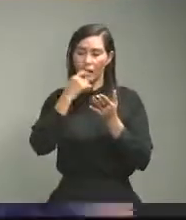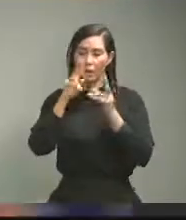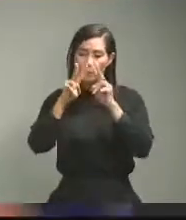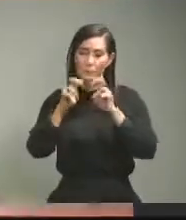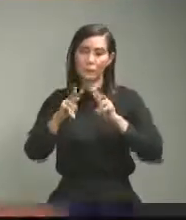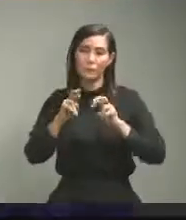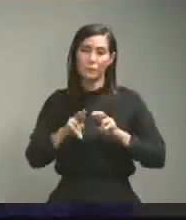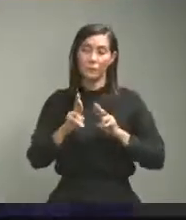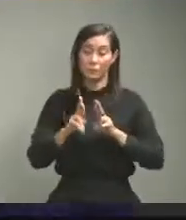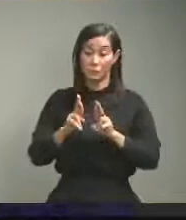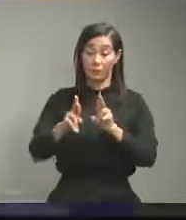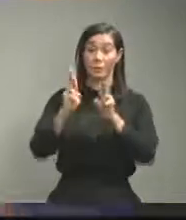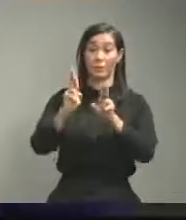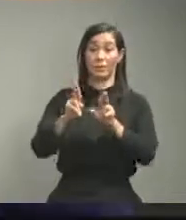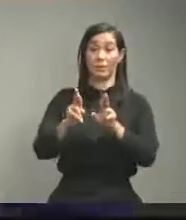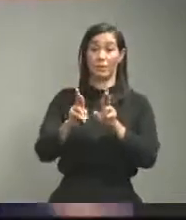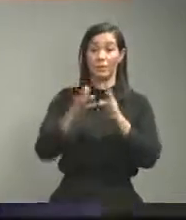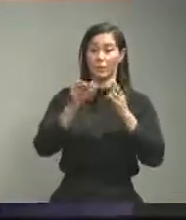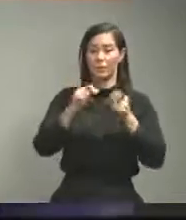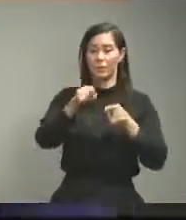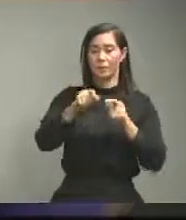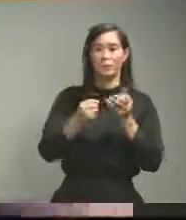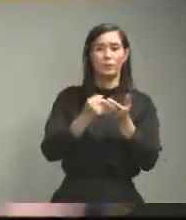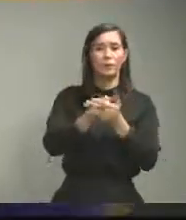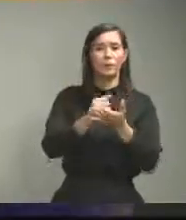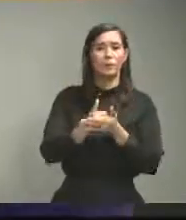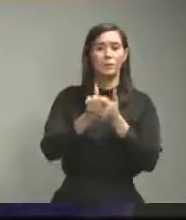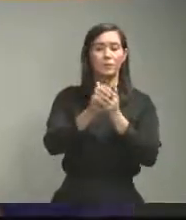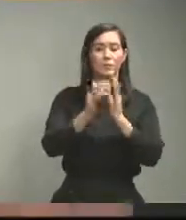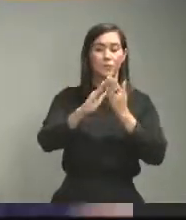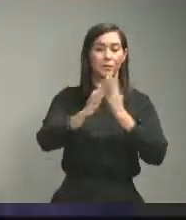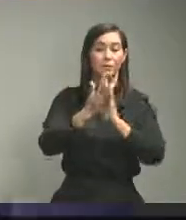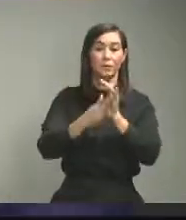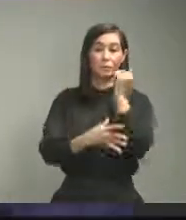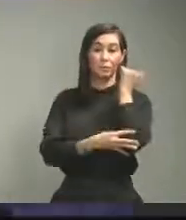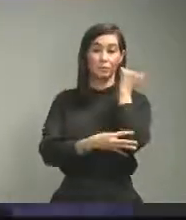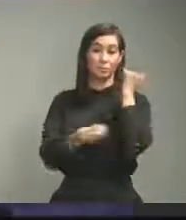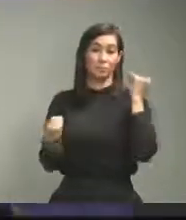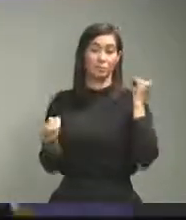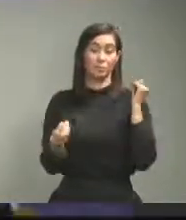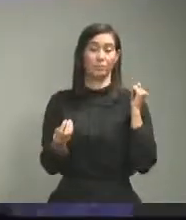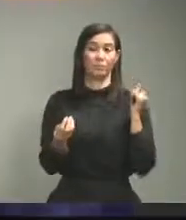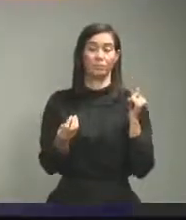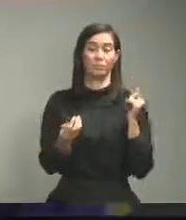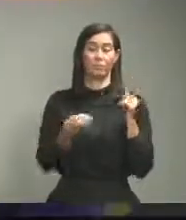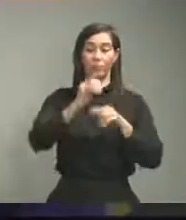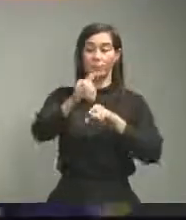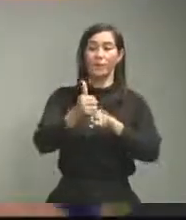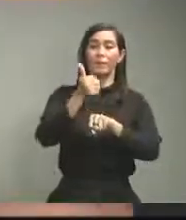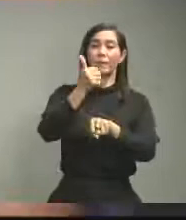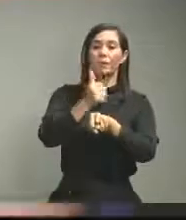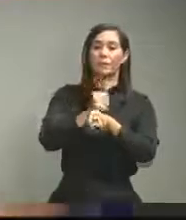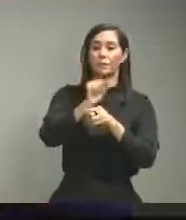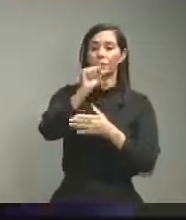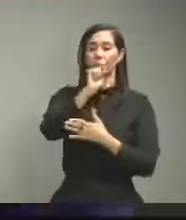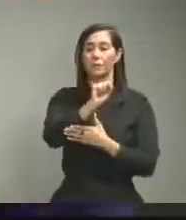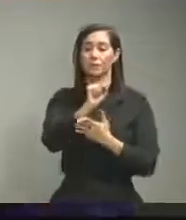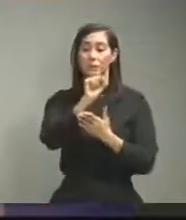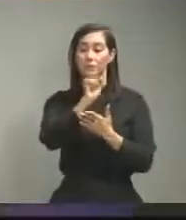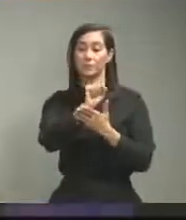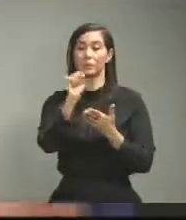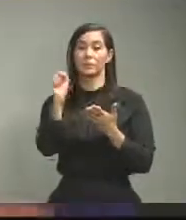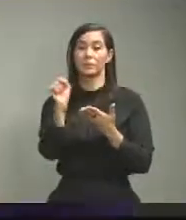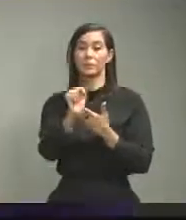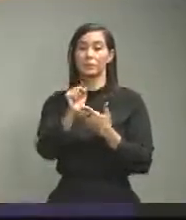más asequibles a las comunidades más vulnerables es decir establecer el sistema de que las personas